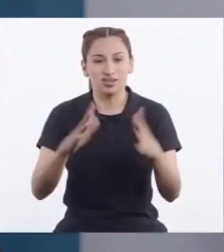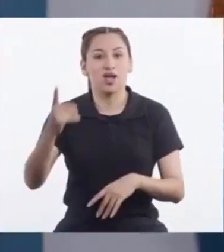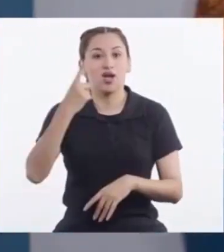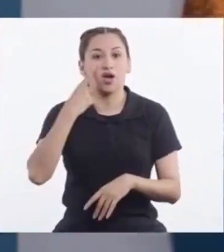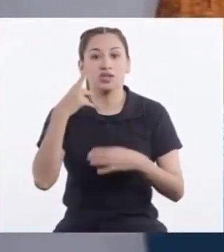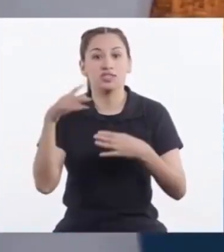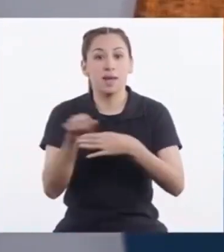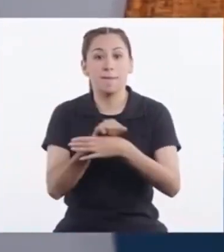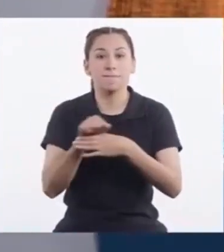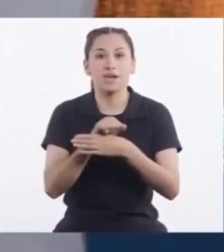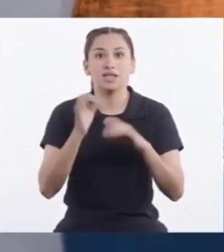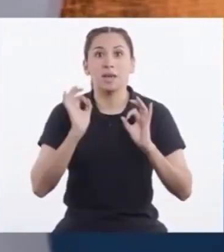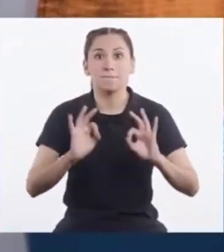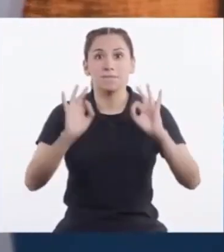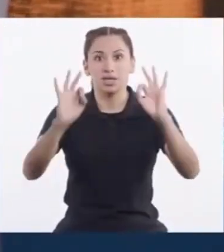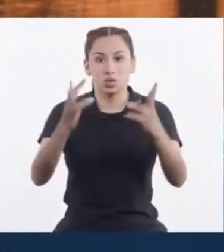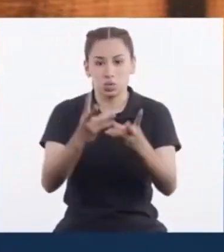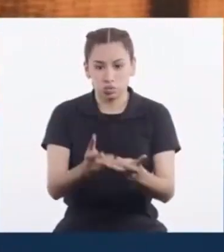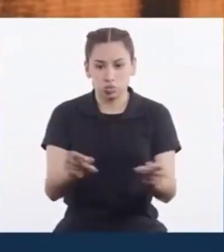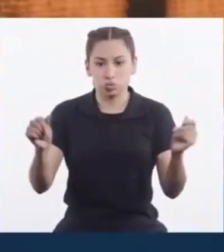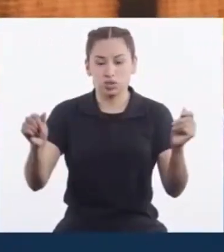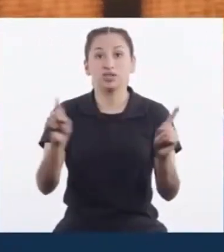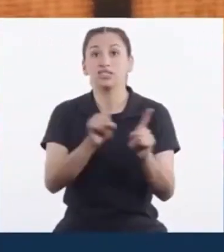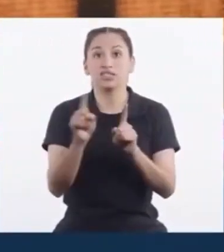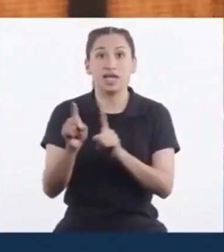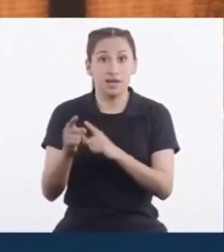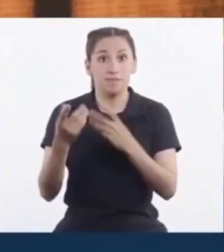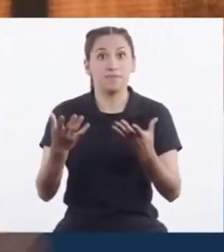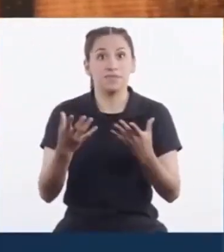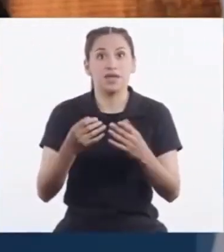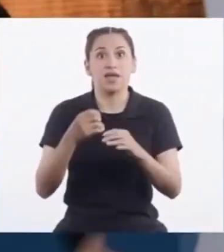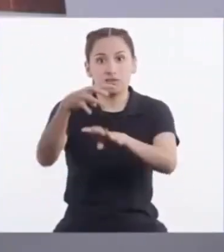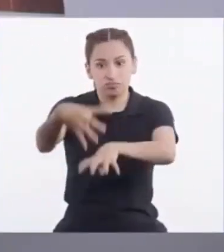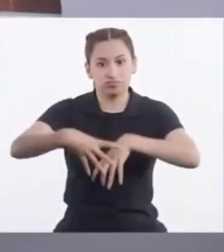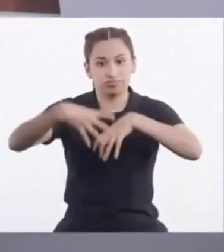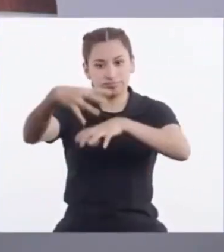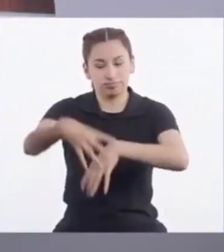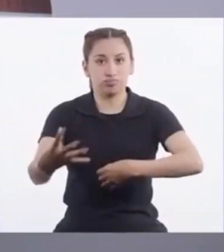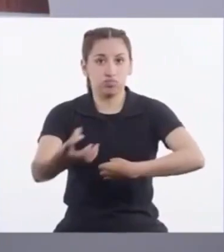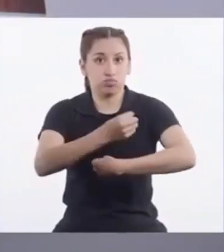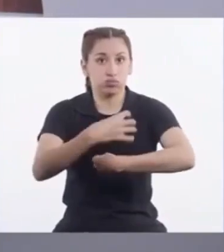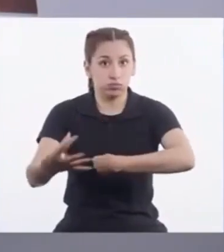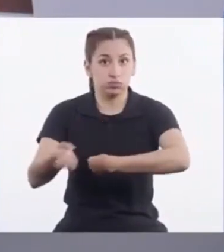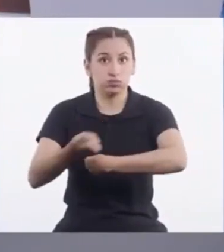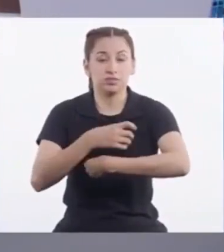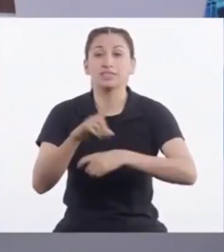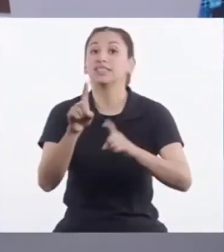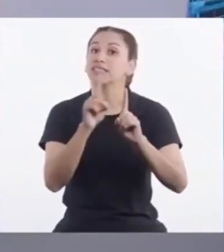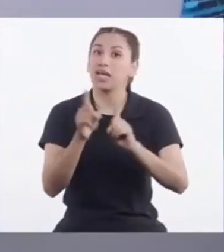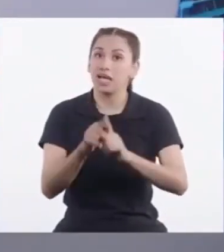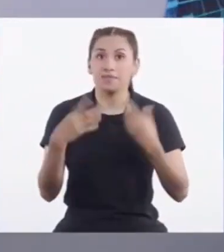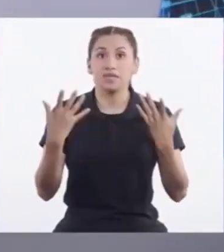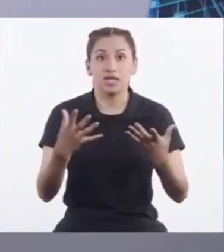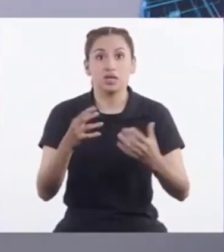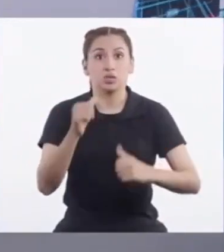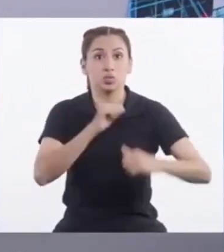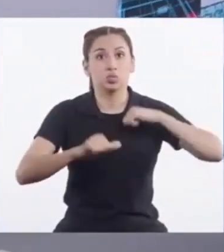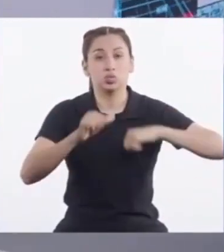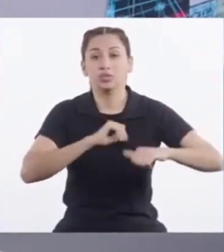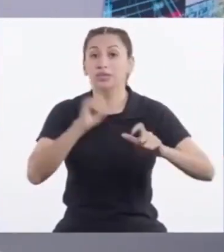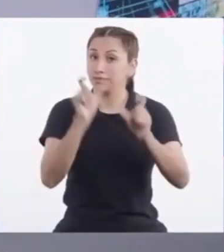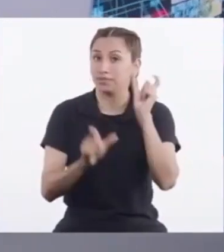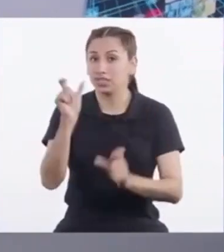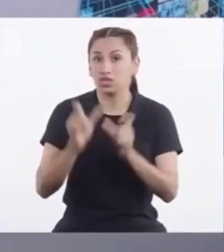Prácticas Que perjudican El suelo Y la productividad Además También afectan A los seres